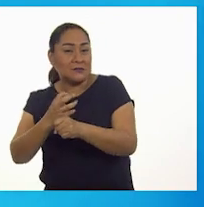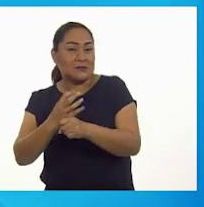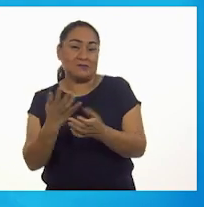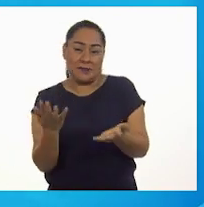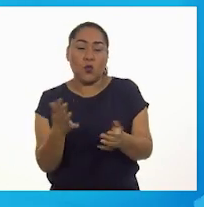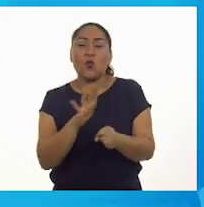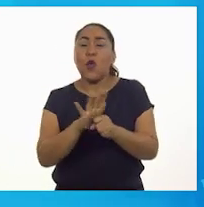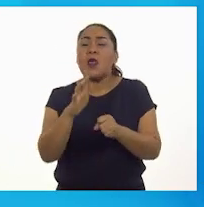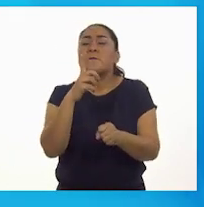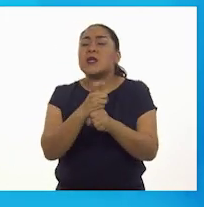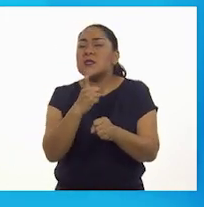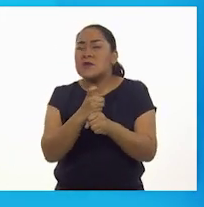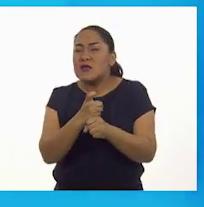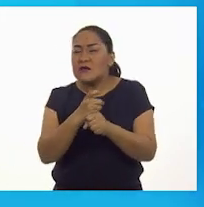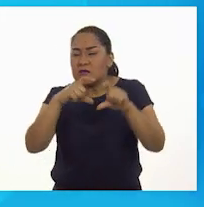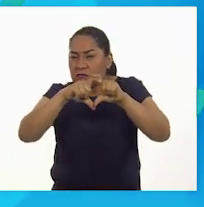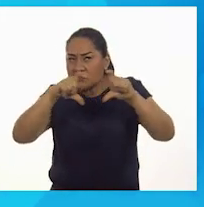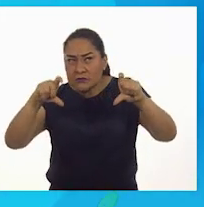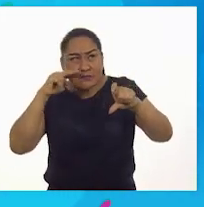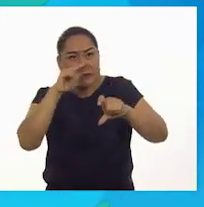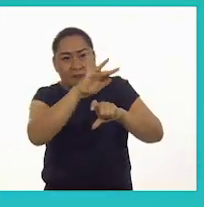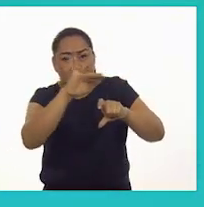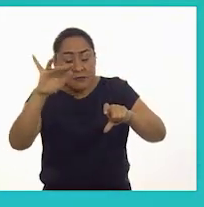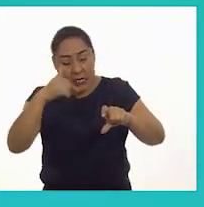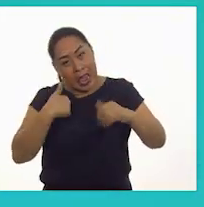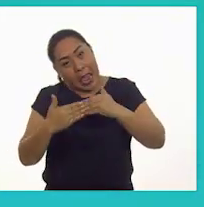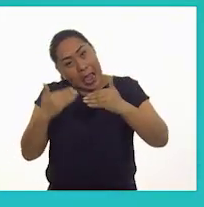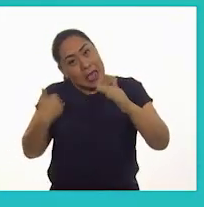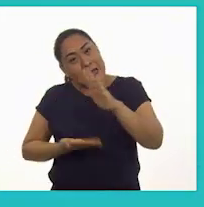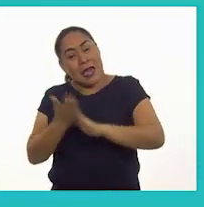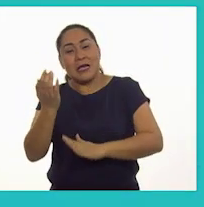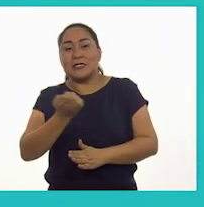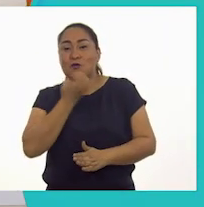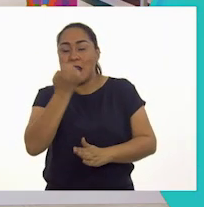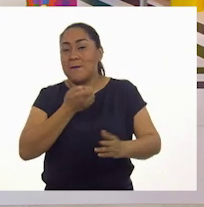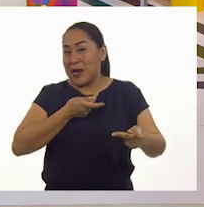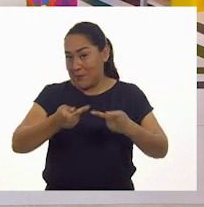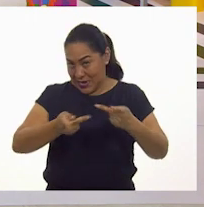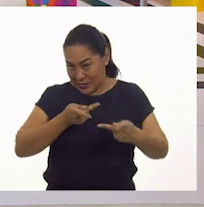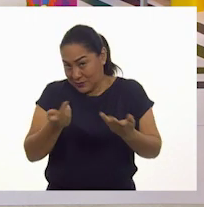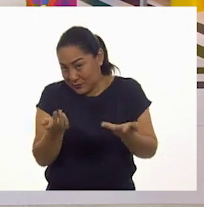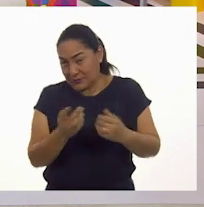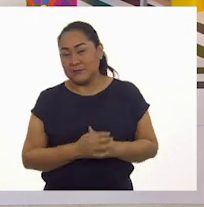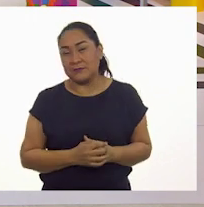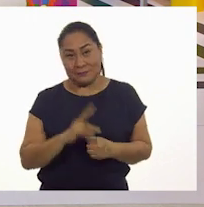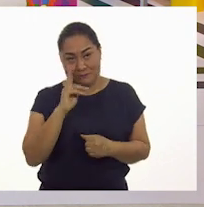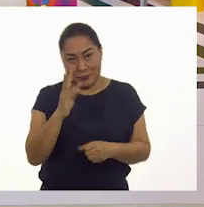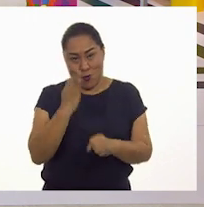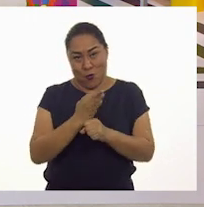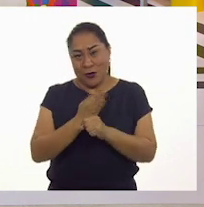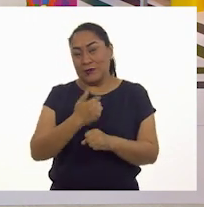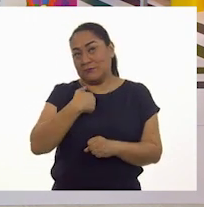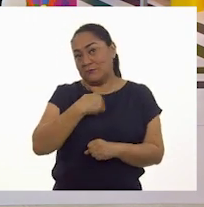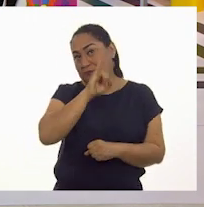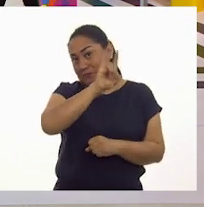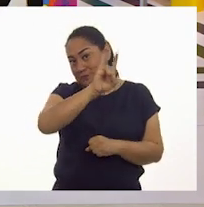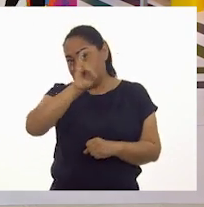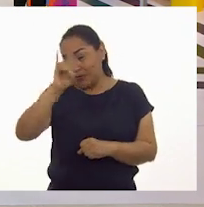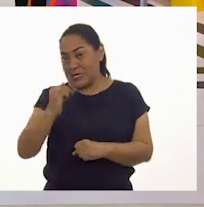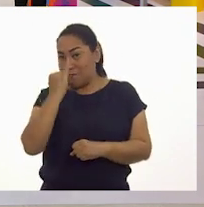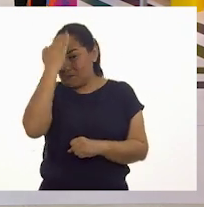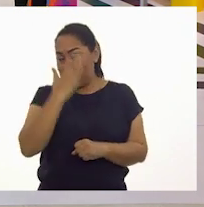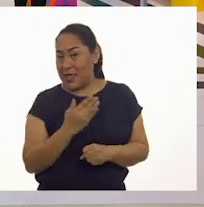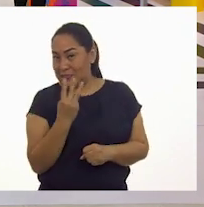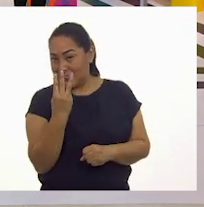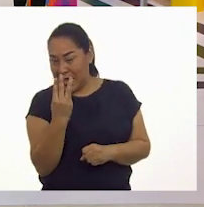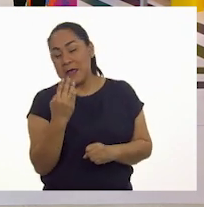actividad es... Me preparo para ir a la escuela. la escuela. Muy bien. Y tenemos estas tres imágenes que estoy pegando en el pizarrón. Yo las